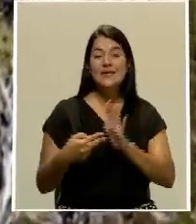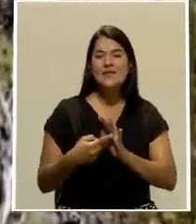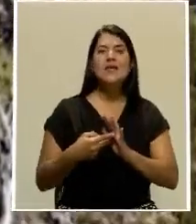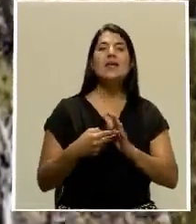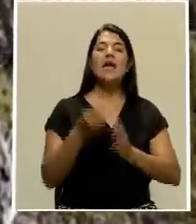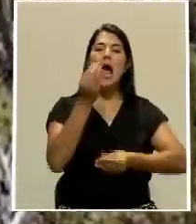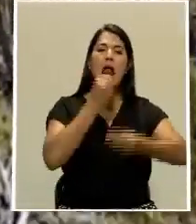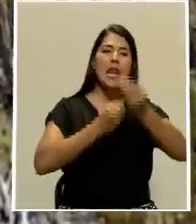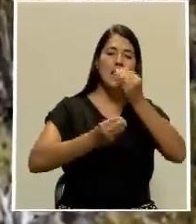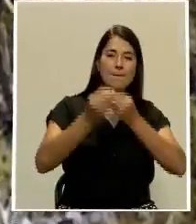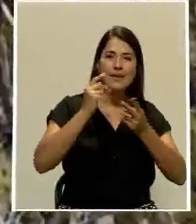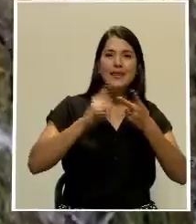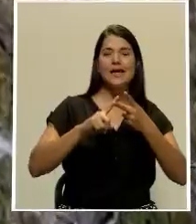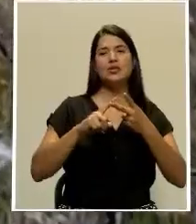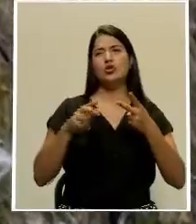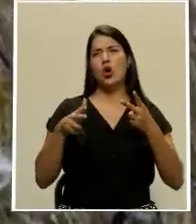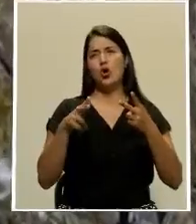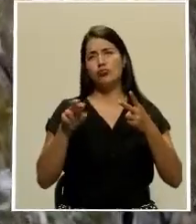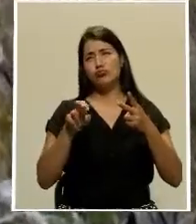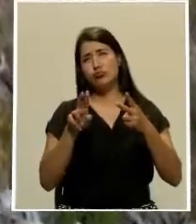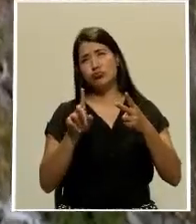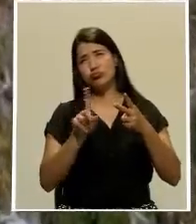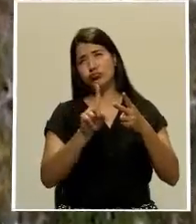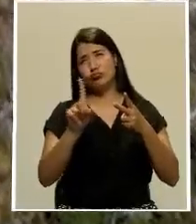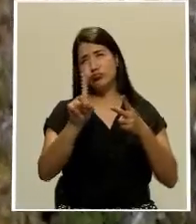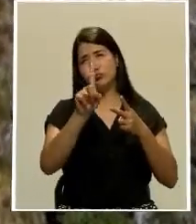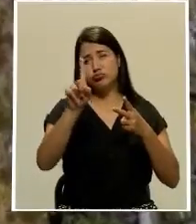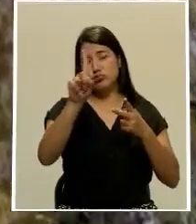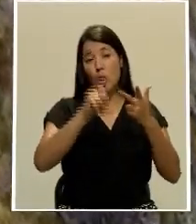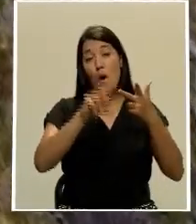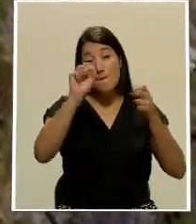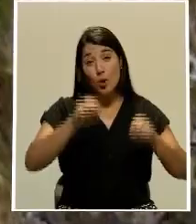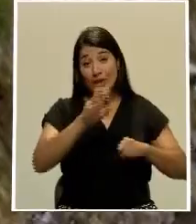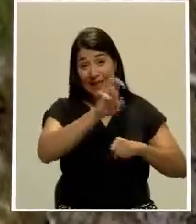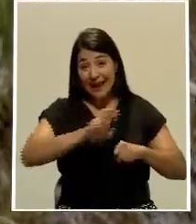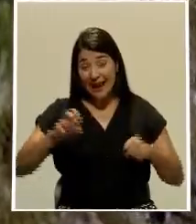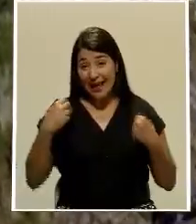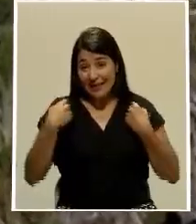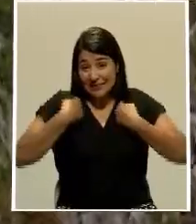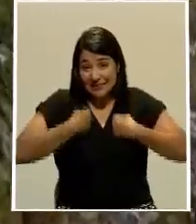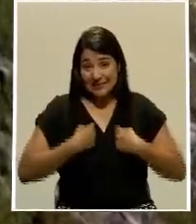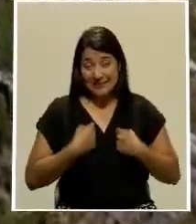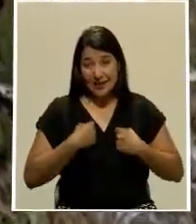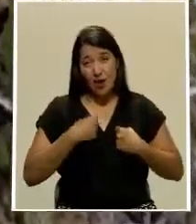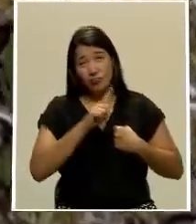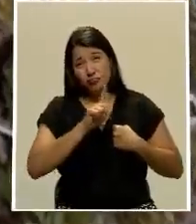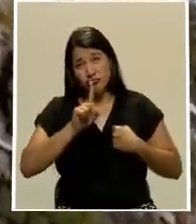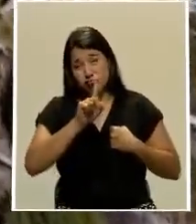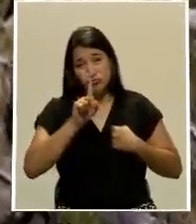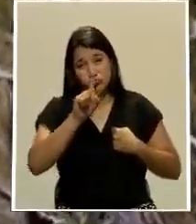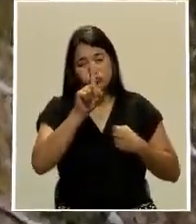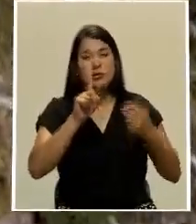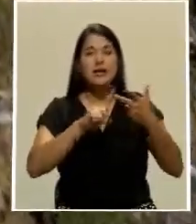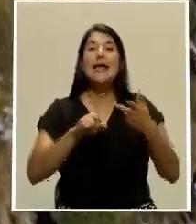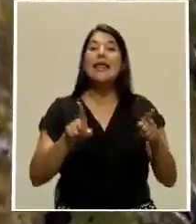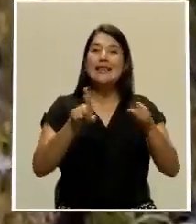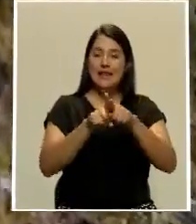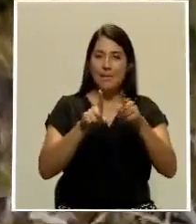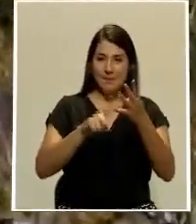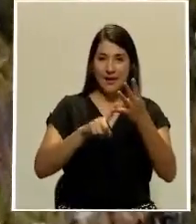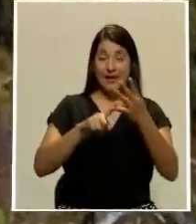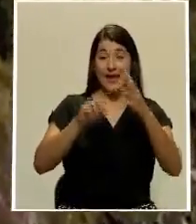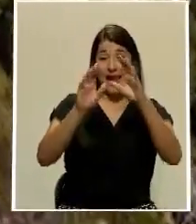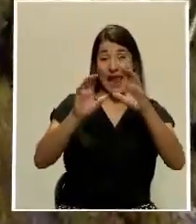alimentación, el acarreo, el traslado del equipaje, también lo que es la tienda de la